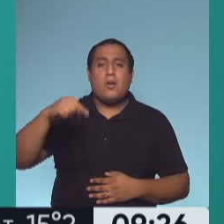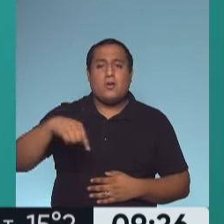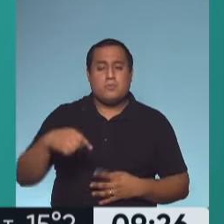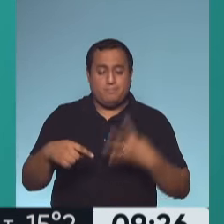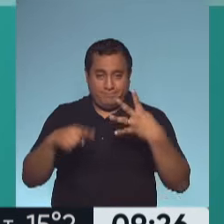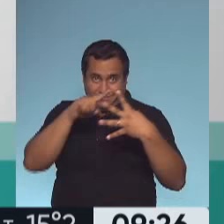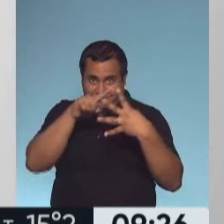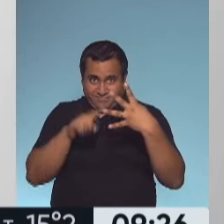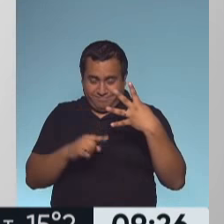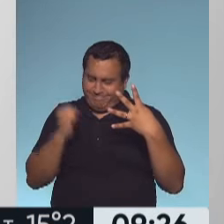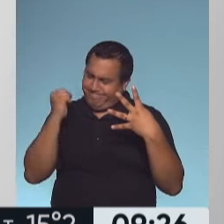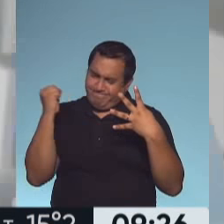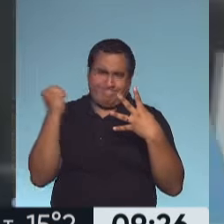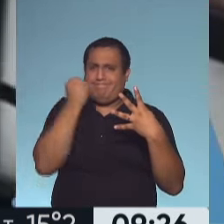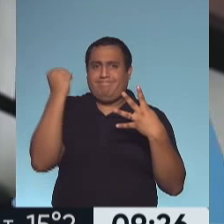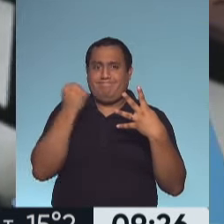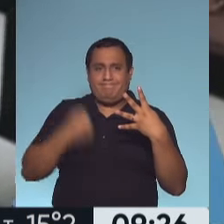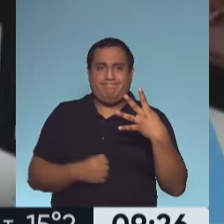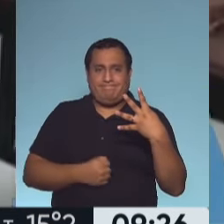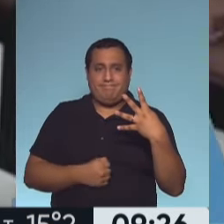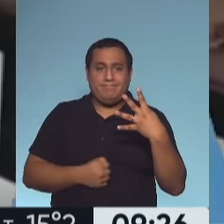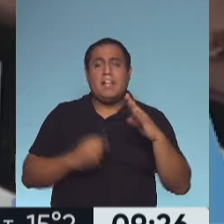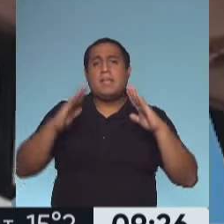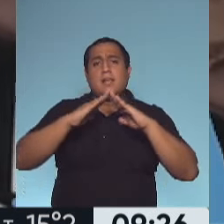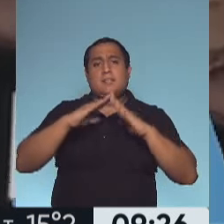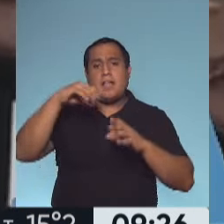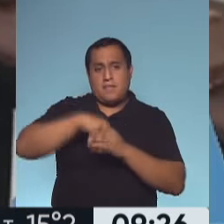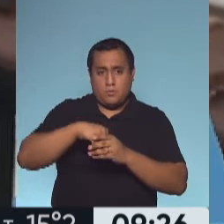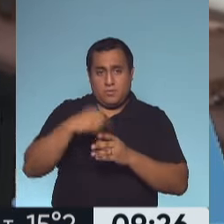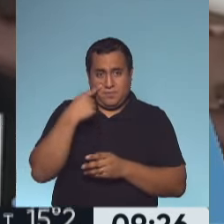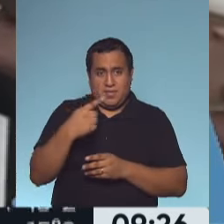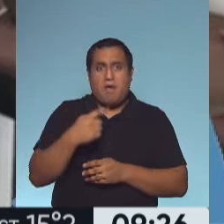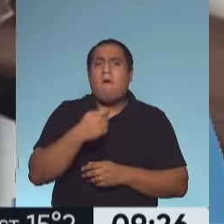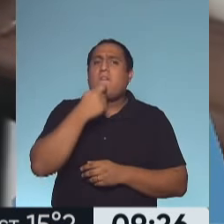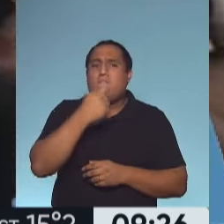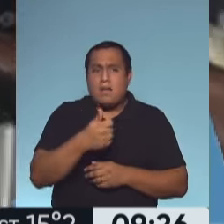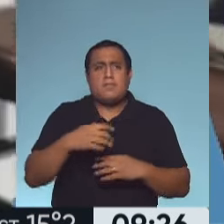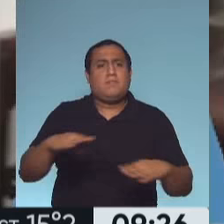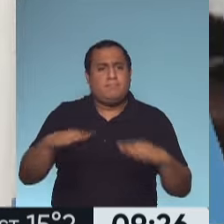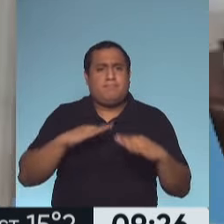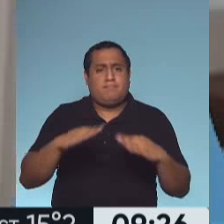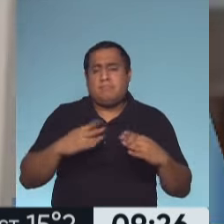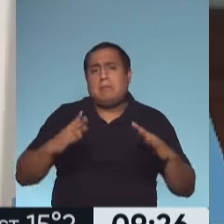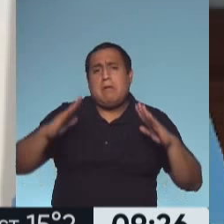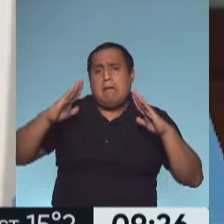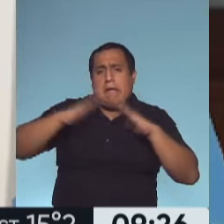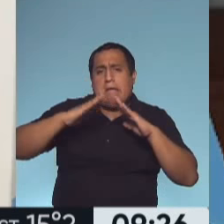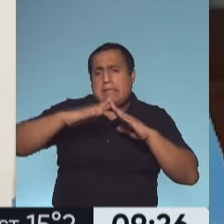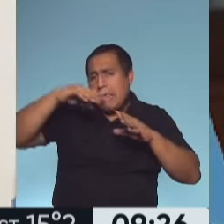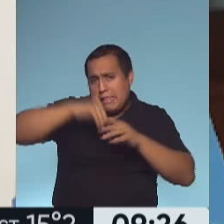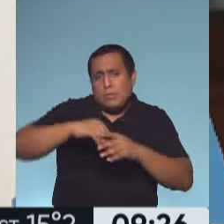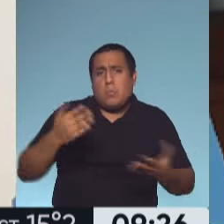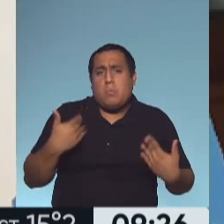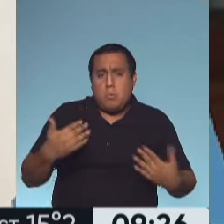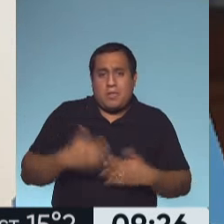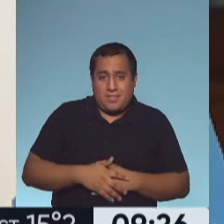pilares, hecho dentro de la casa, para que vean la facilidad con la que se puede entrenar en el living en estos tiempos de pandemia.